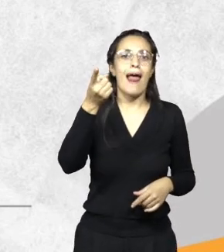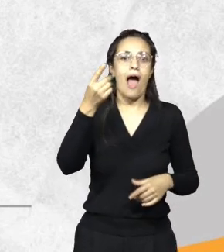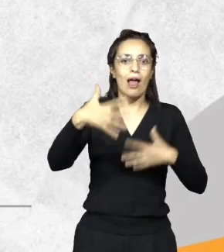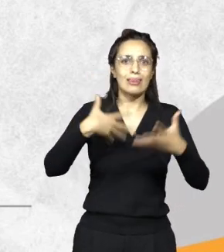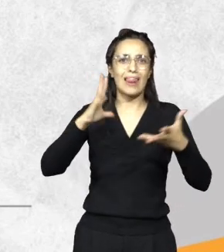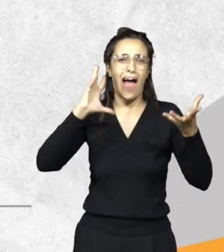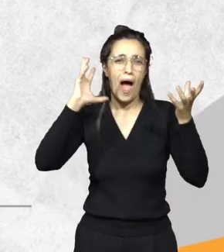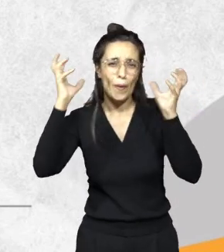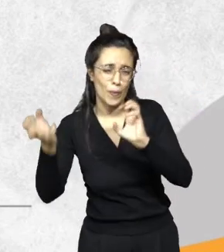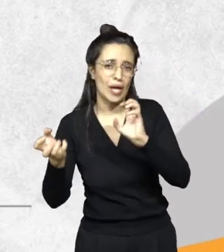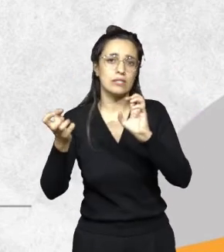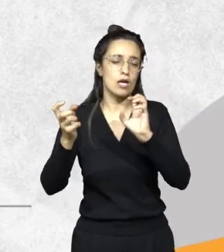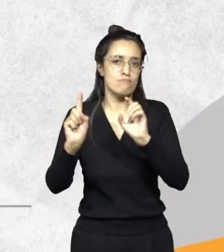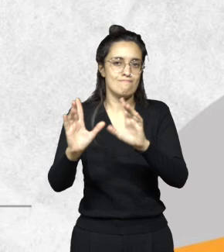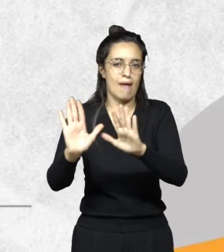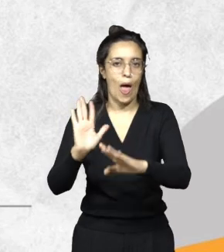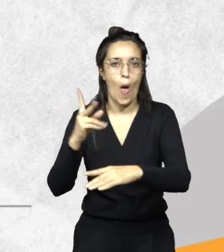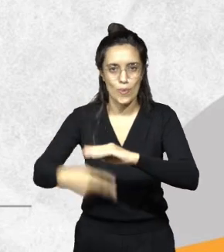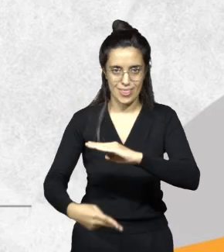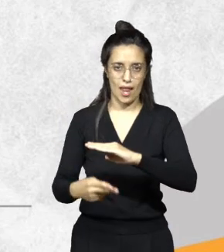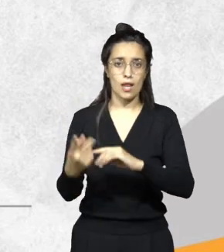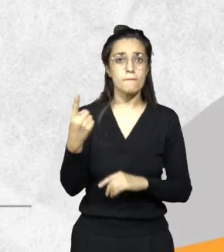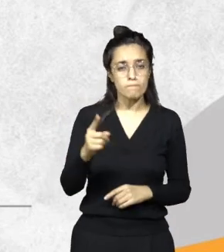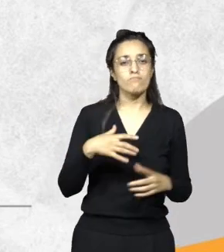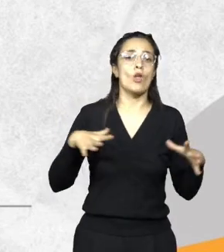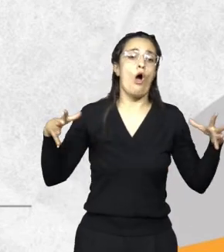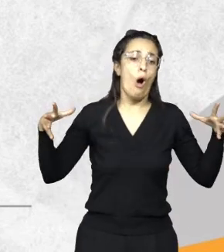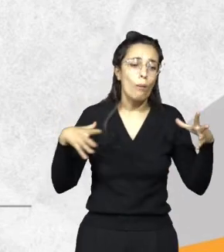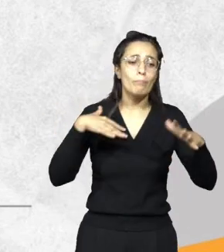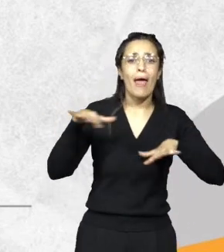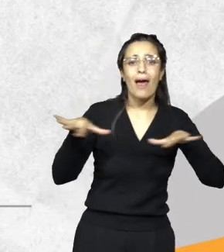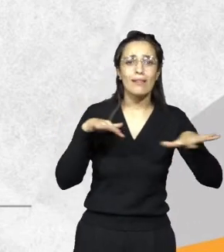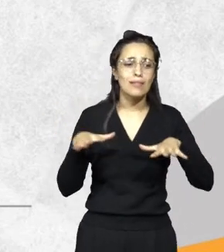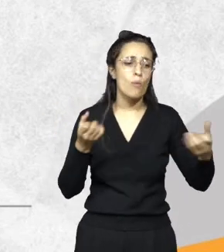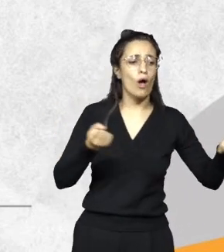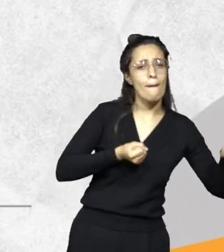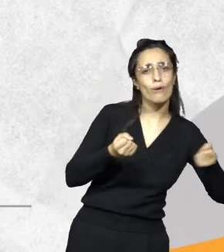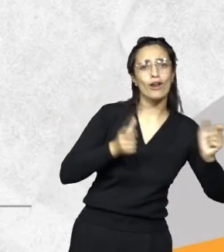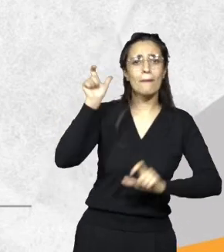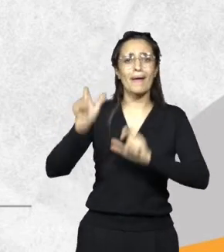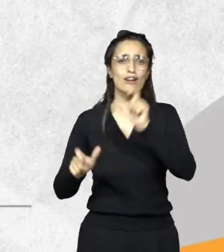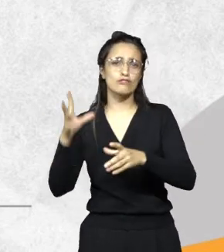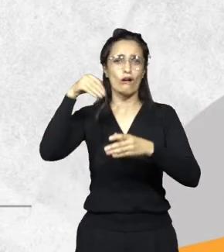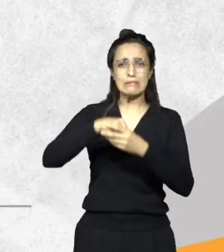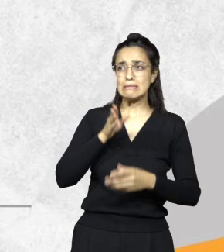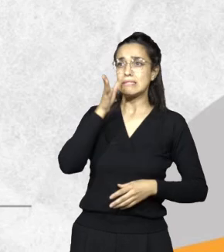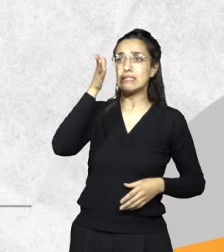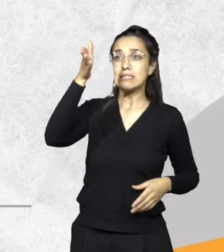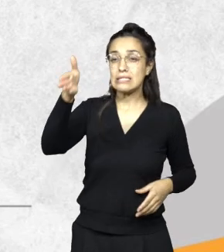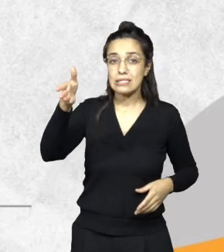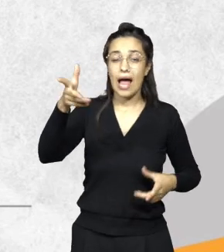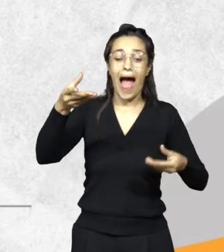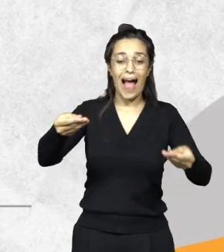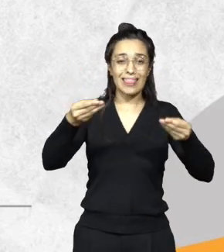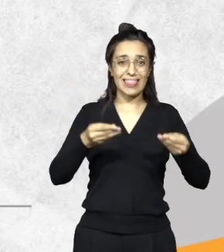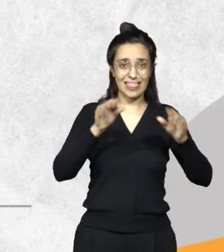para ir, arma todo un operativo, pone gente a disposición, las camionetas, vamos, constatamos, hacemos el acta de constatación, y luego con